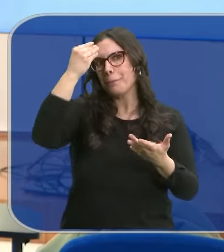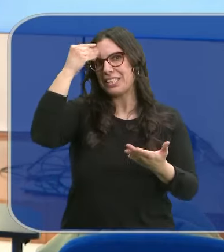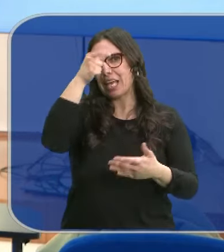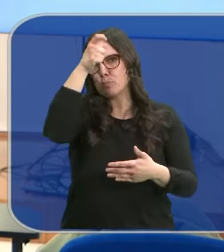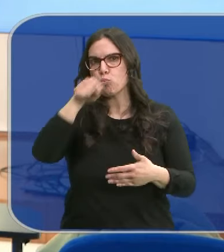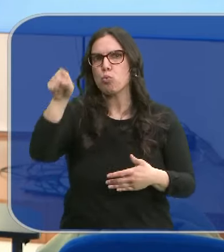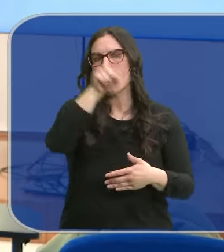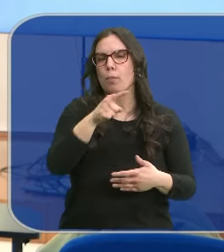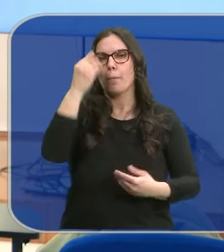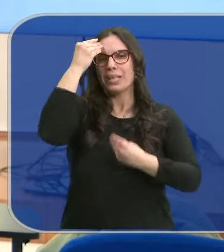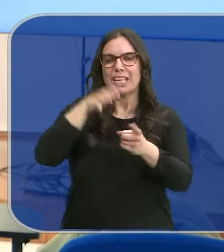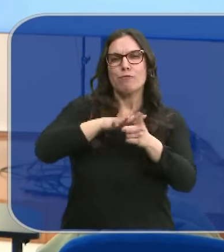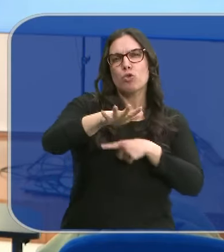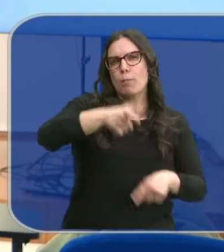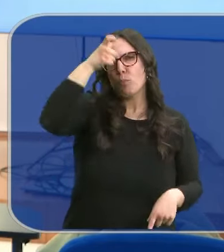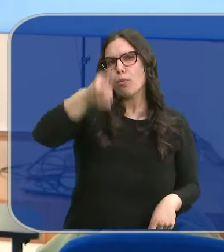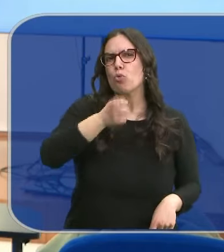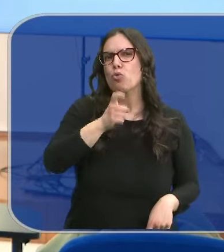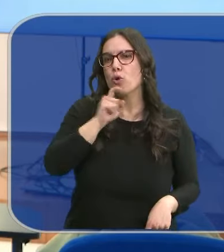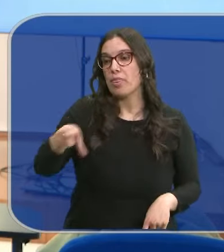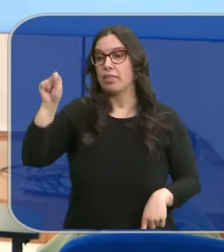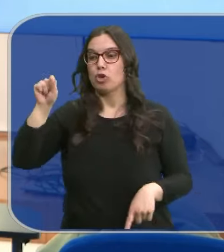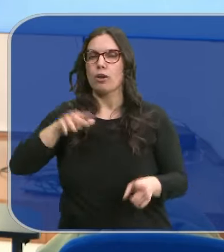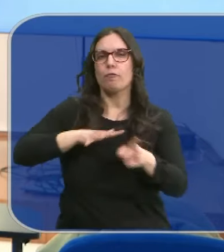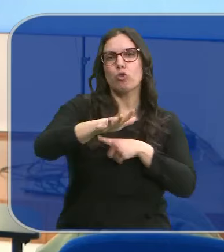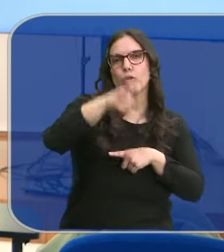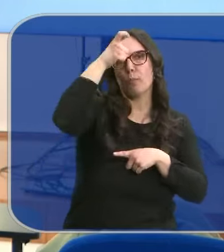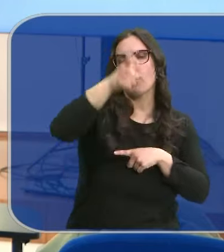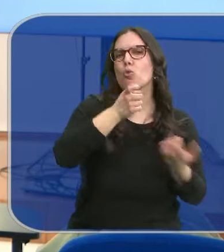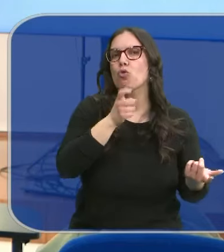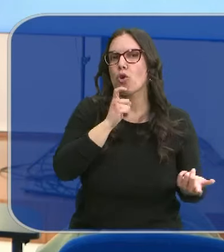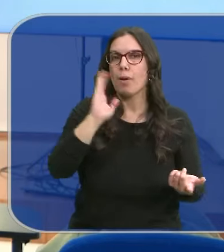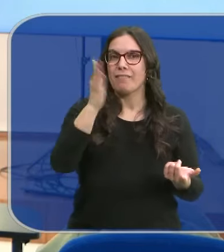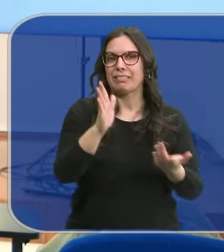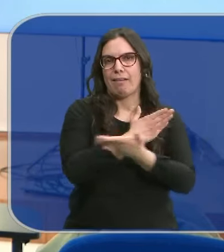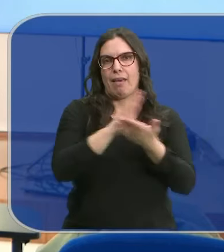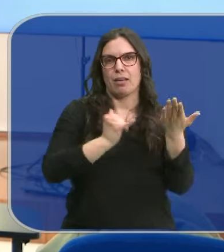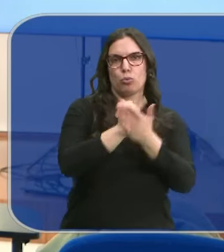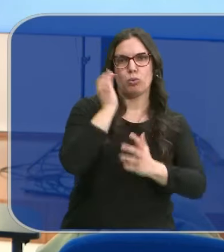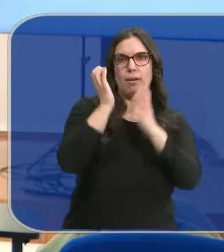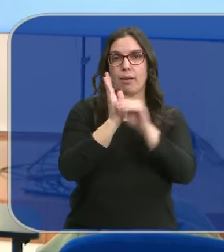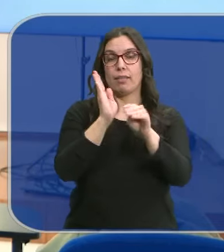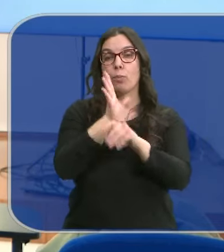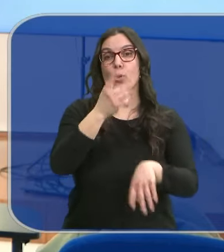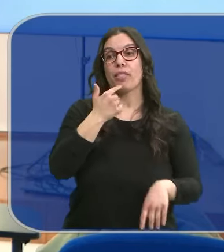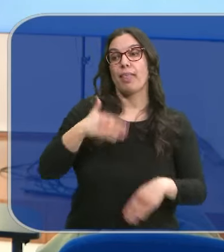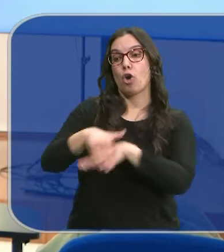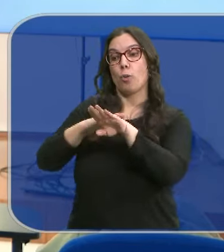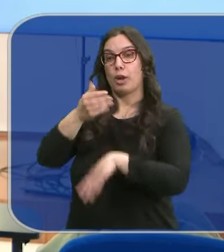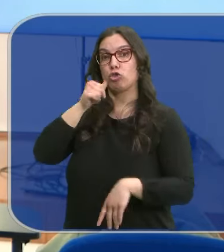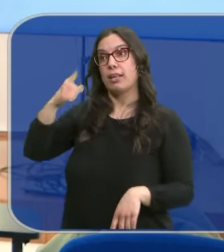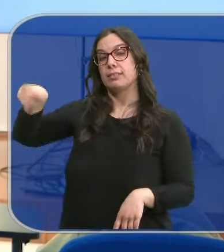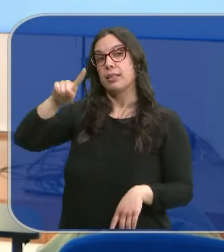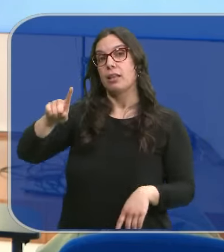Es decir, que valoren cómo va a impactar esa medida en el sector primario y que no les perjudique porque aseguran que desde el ejecutivo de Pedro